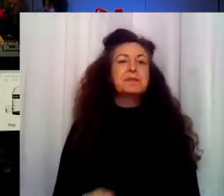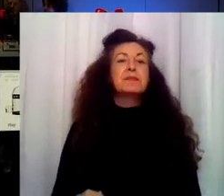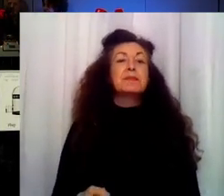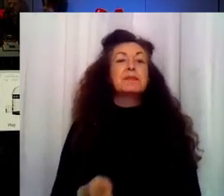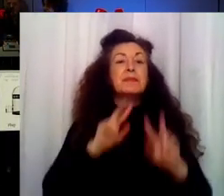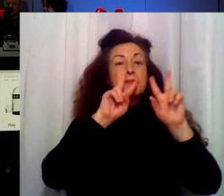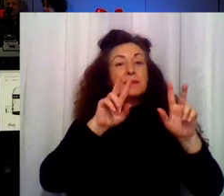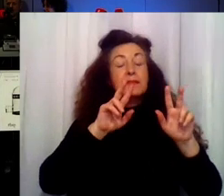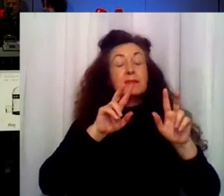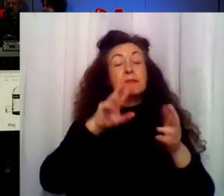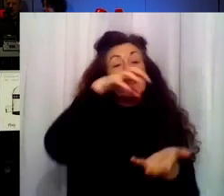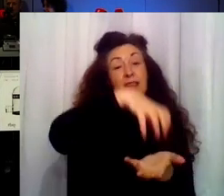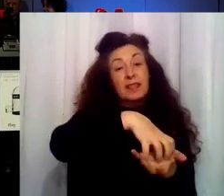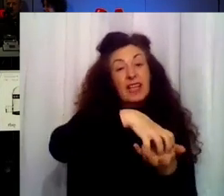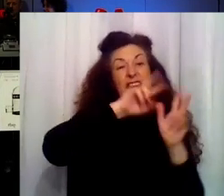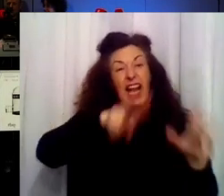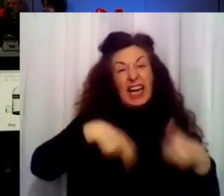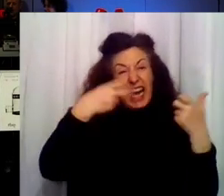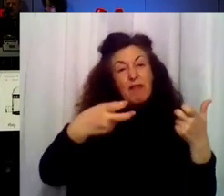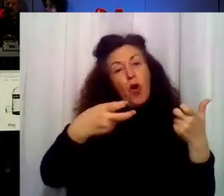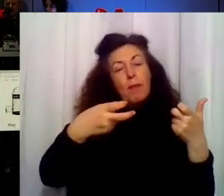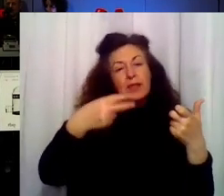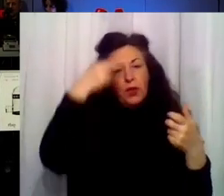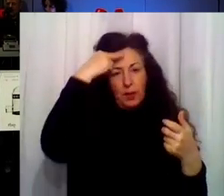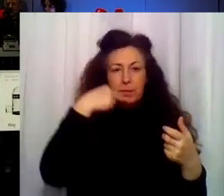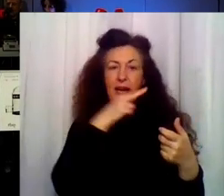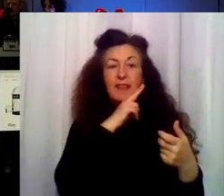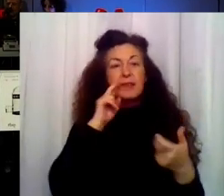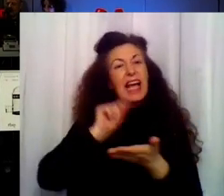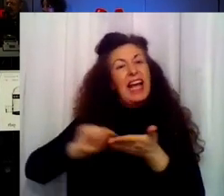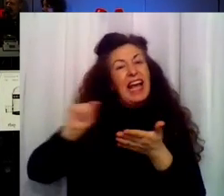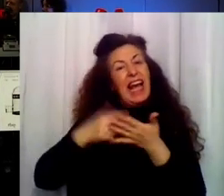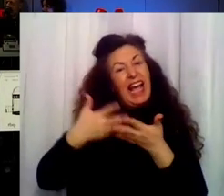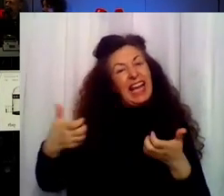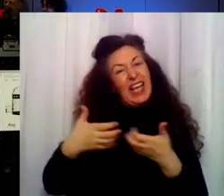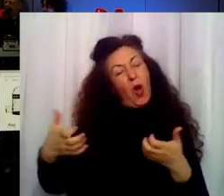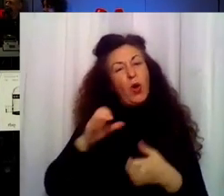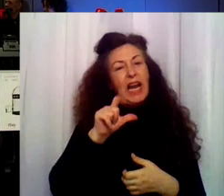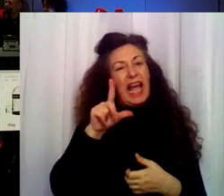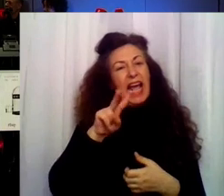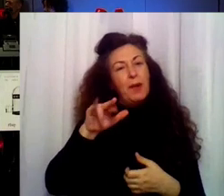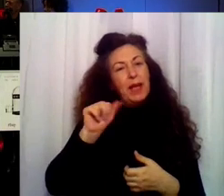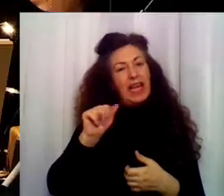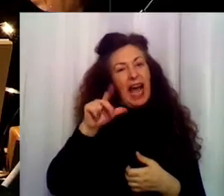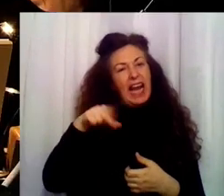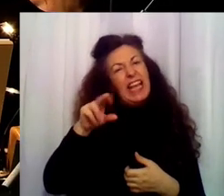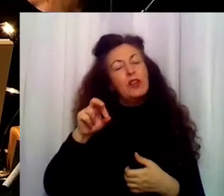Reformatorio de Madres y Padres. Un guión de Elvira Lindo para ficción sonora.